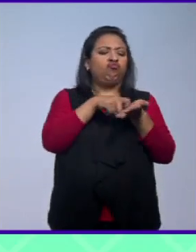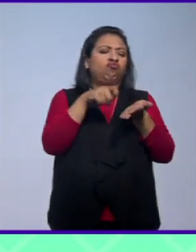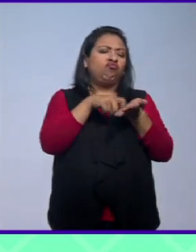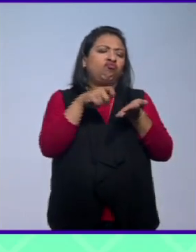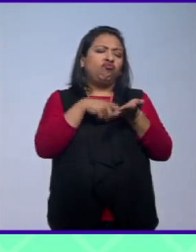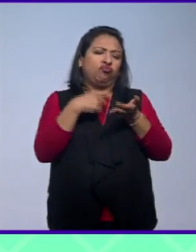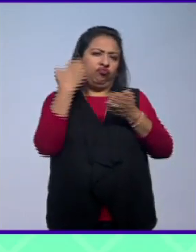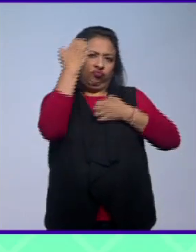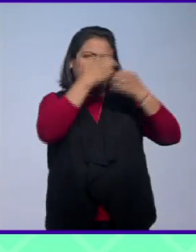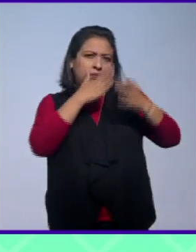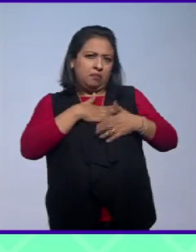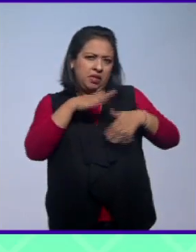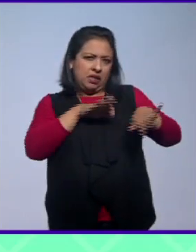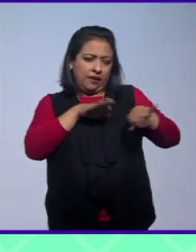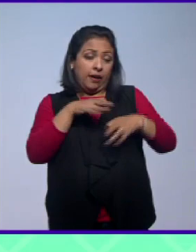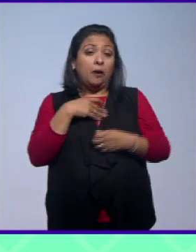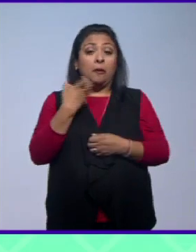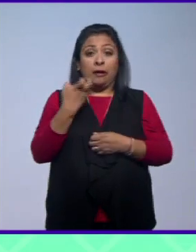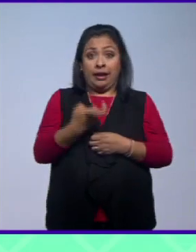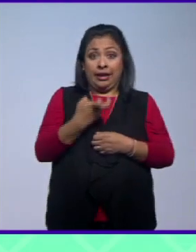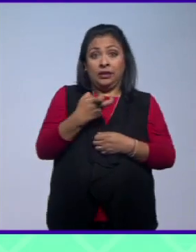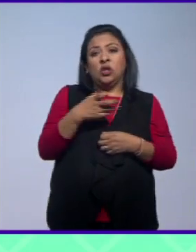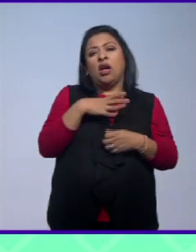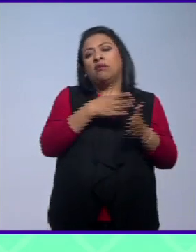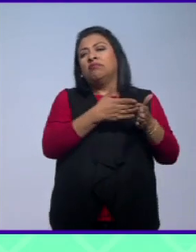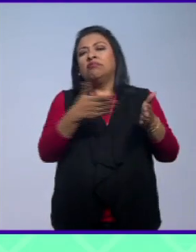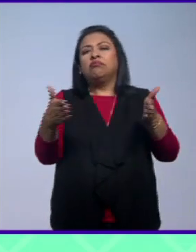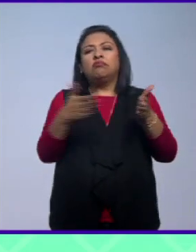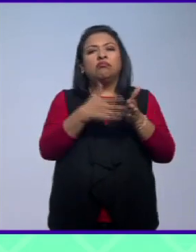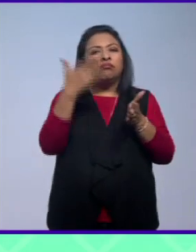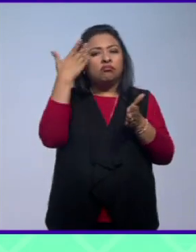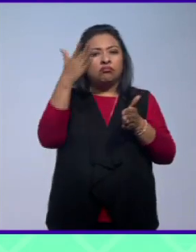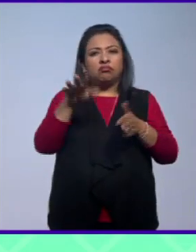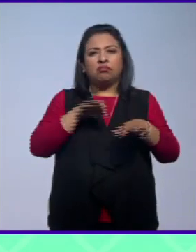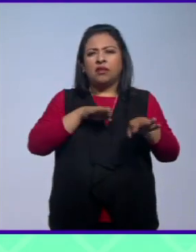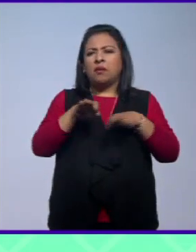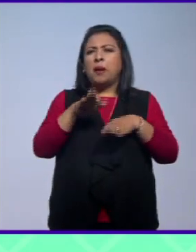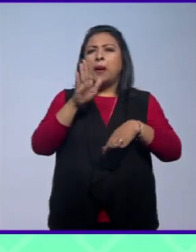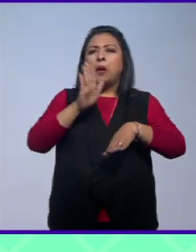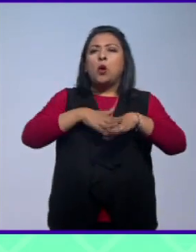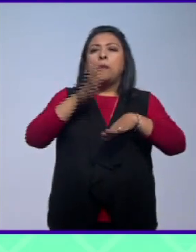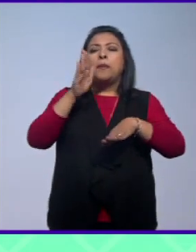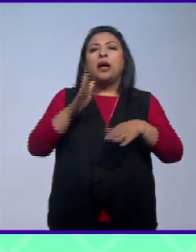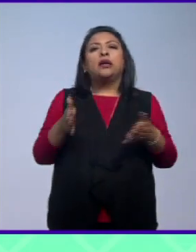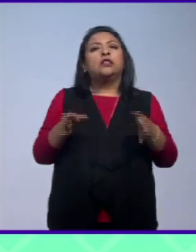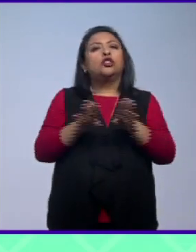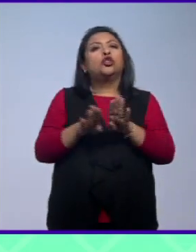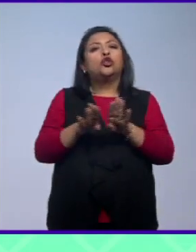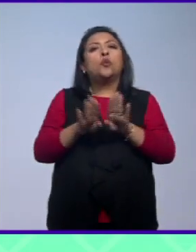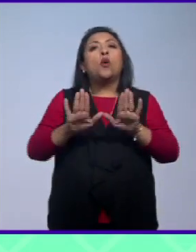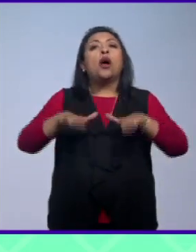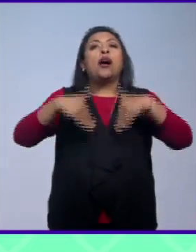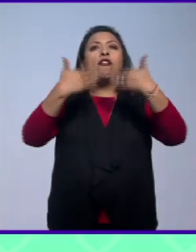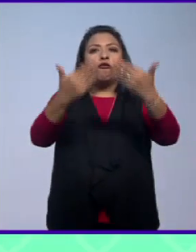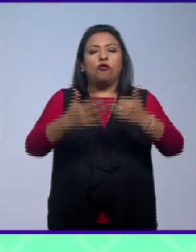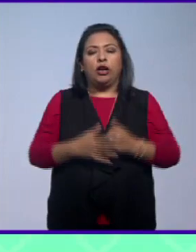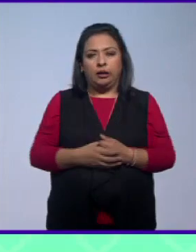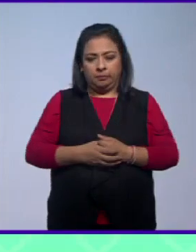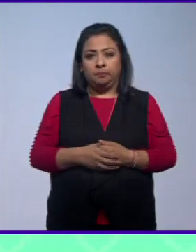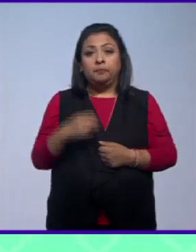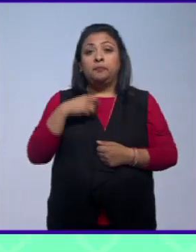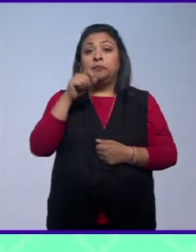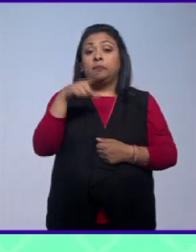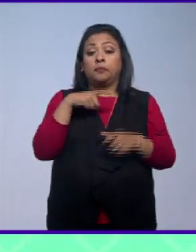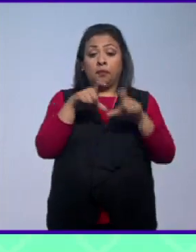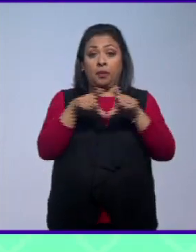crítica a partir de determinado momento mi trabajo ha sido mucho más en el exterior además